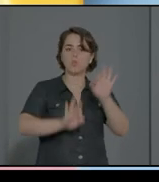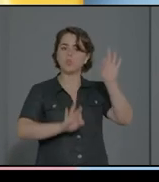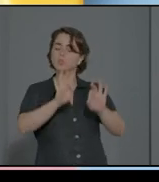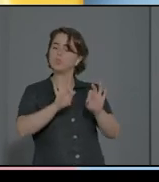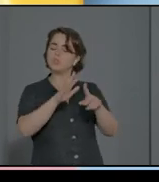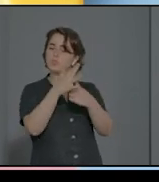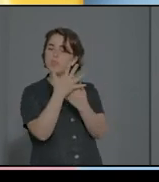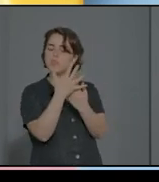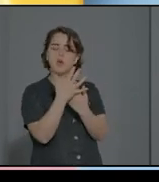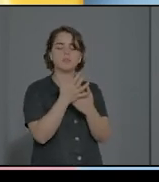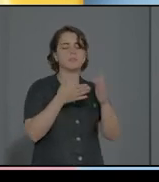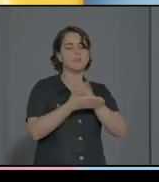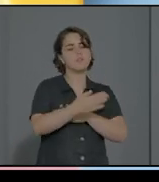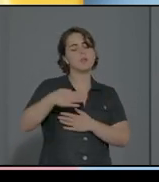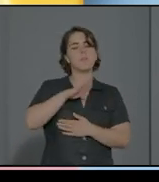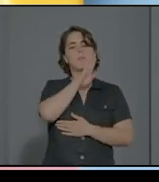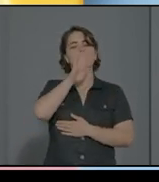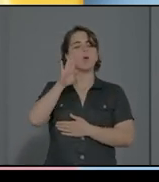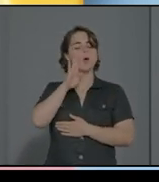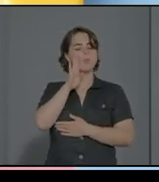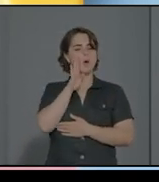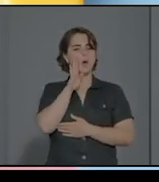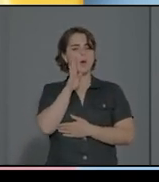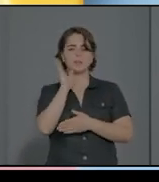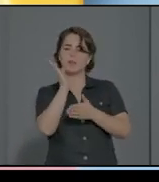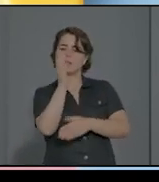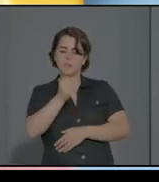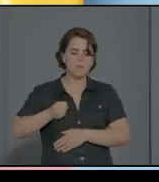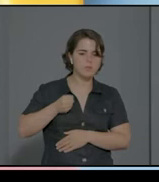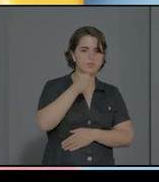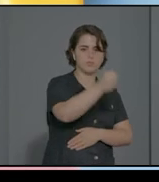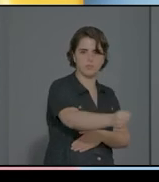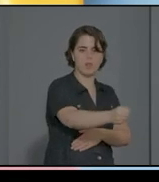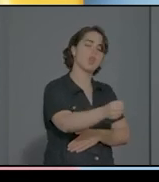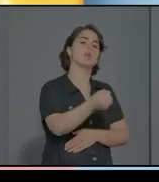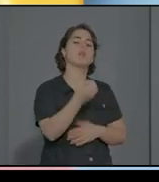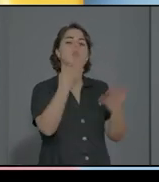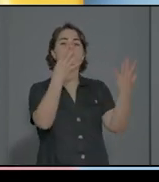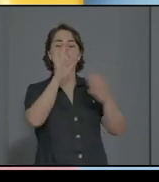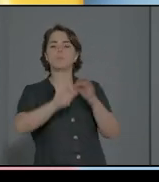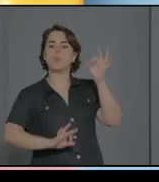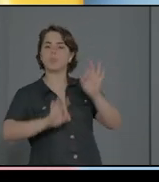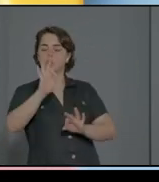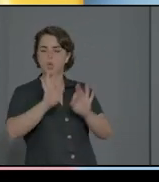terapia. El 90% de casos hay